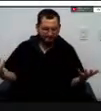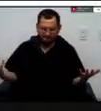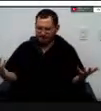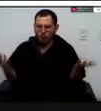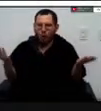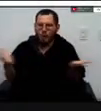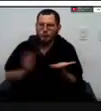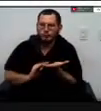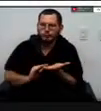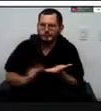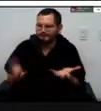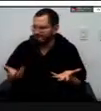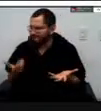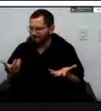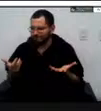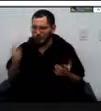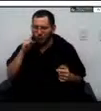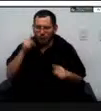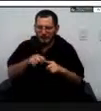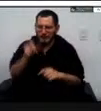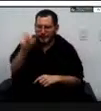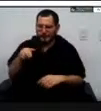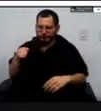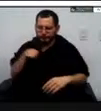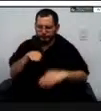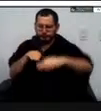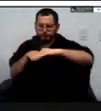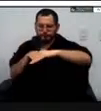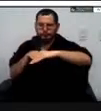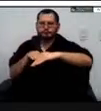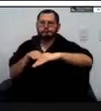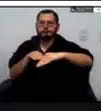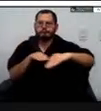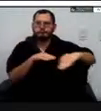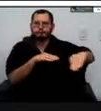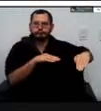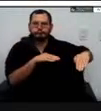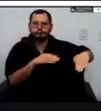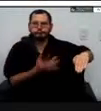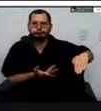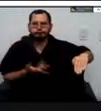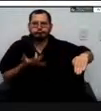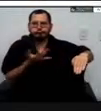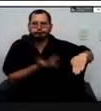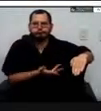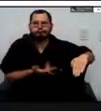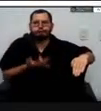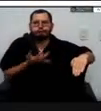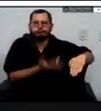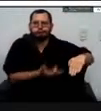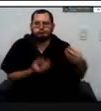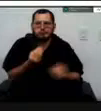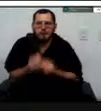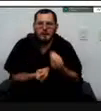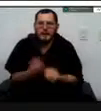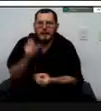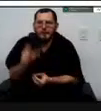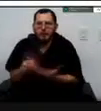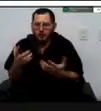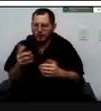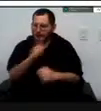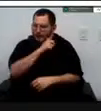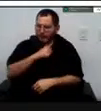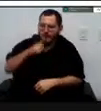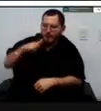para poder que que las personas que tienen que viven de de los productos de de sus parcelas de